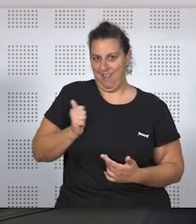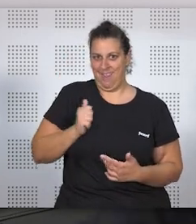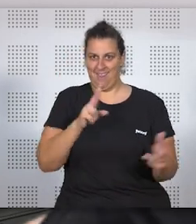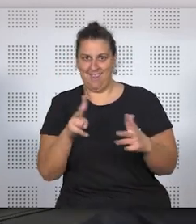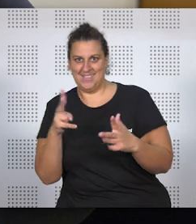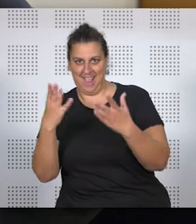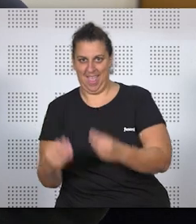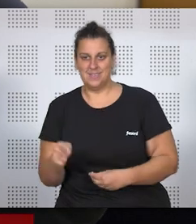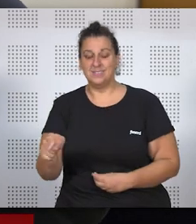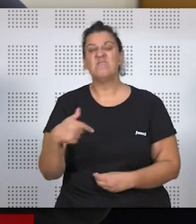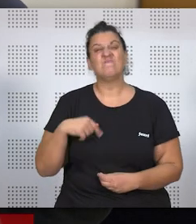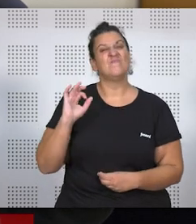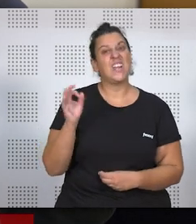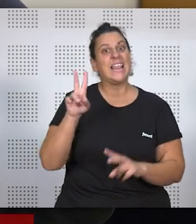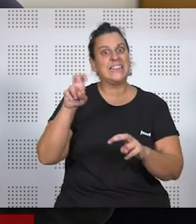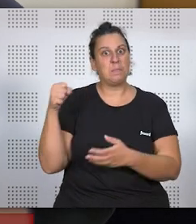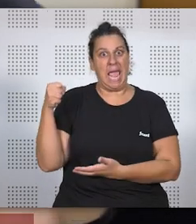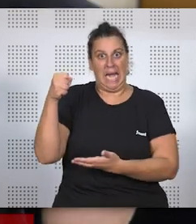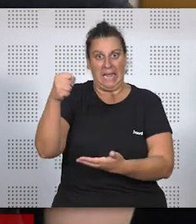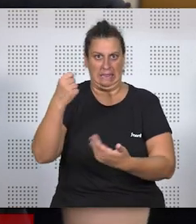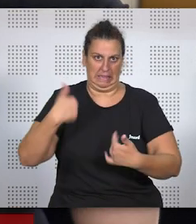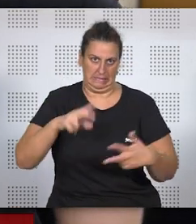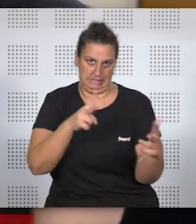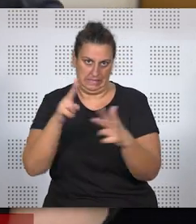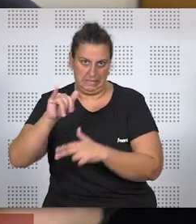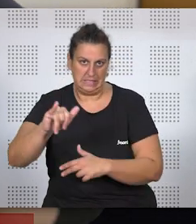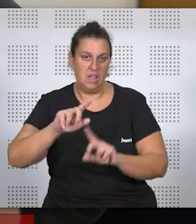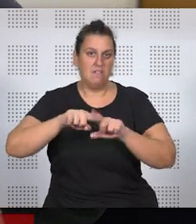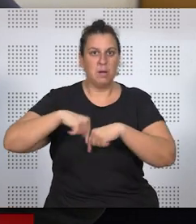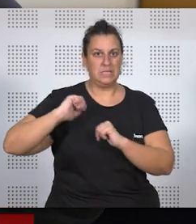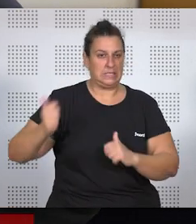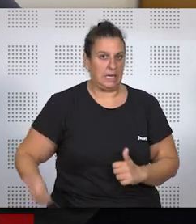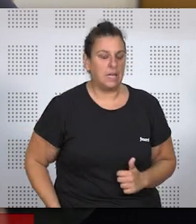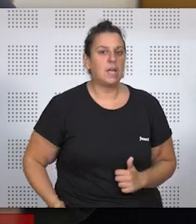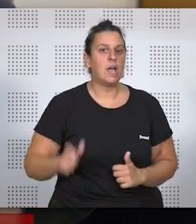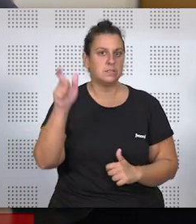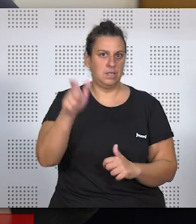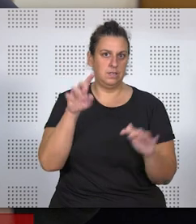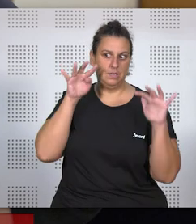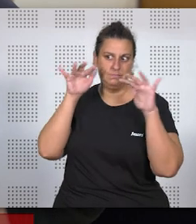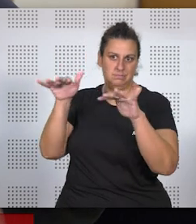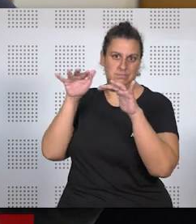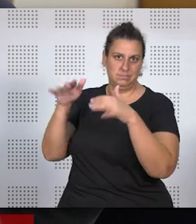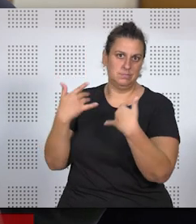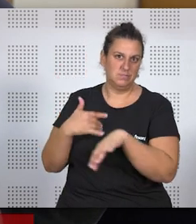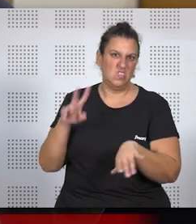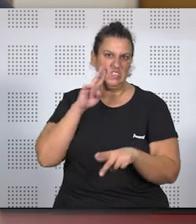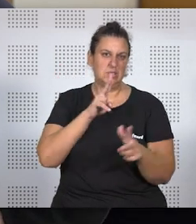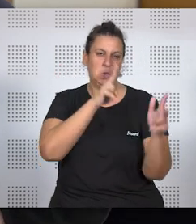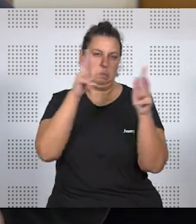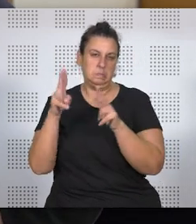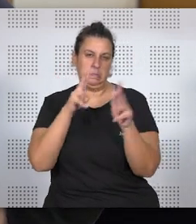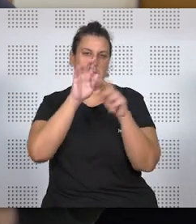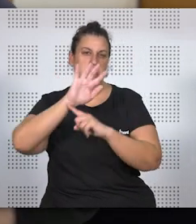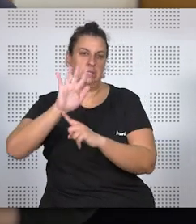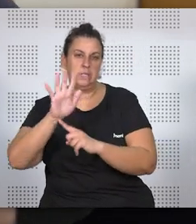este sentido. Yo creo que hay un filón en el tema de las herencias, sobre todo cuando se habla de familias ricas, este tipo de cosas, a veces está lleno, yo creo hemos visto muchísimas películas y series